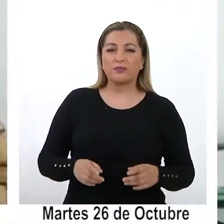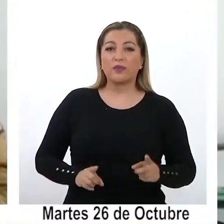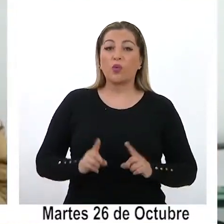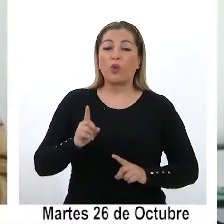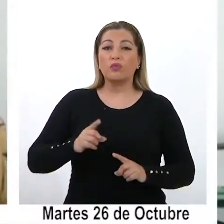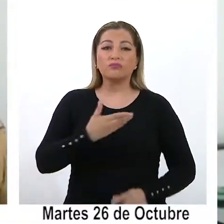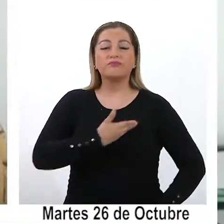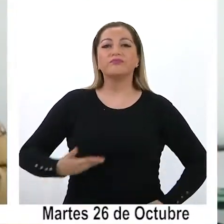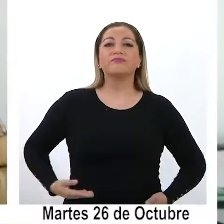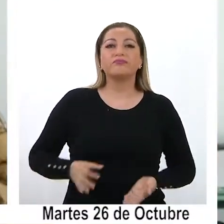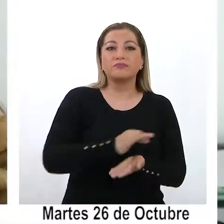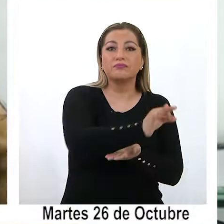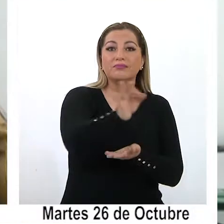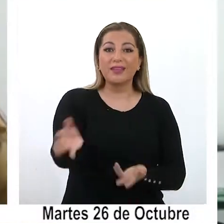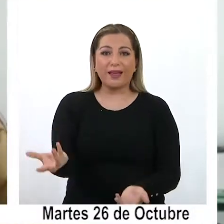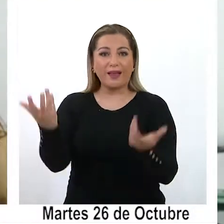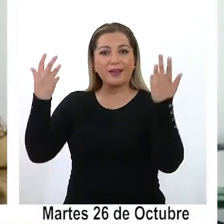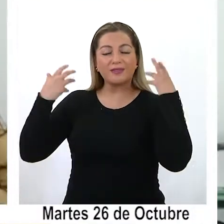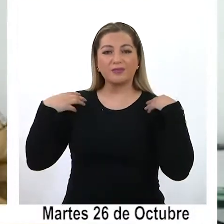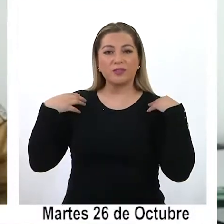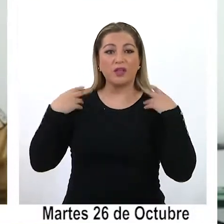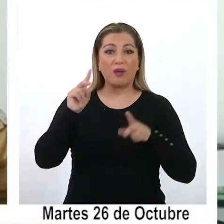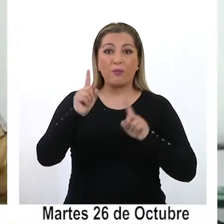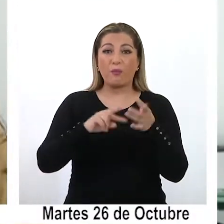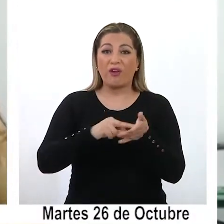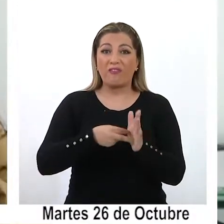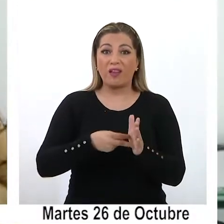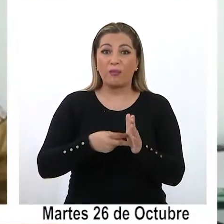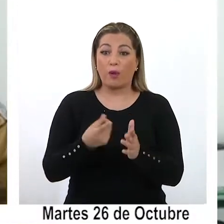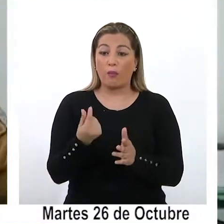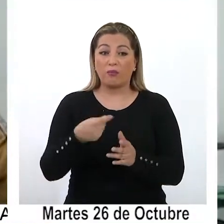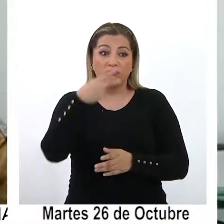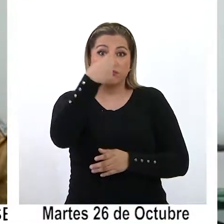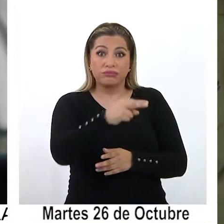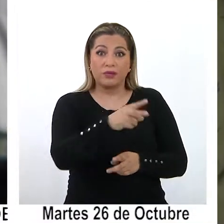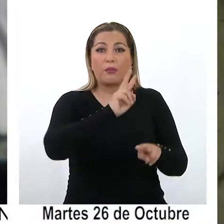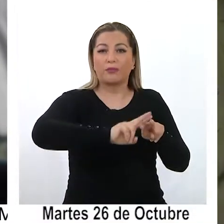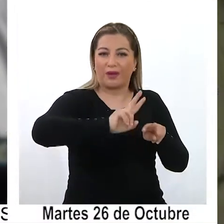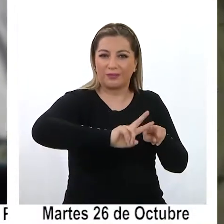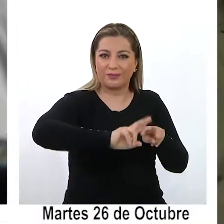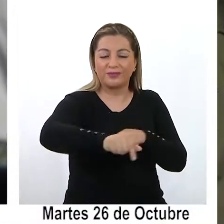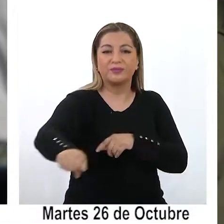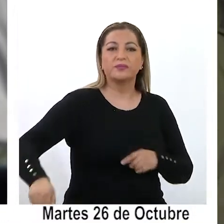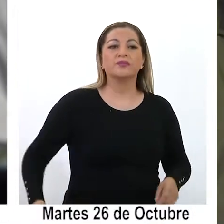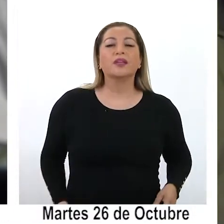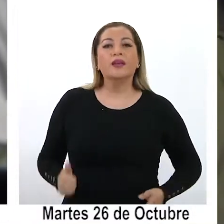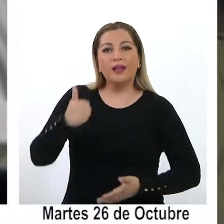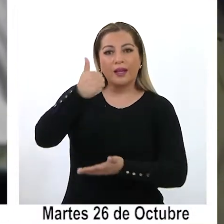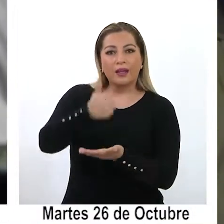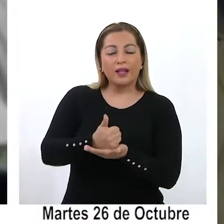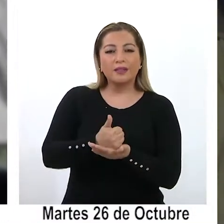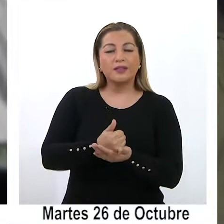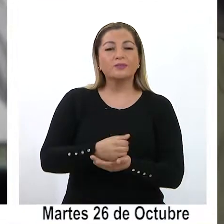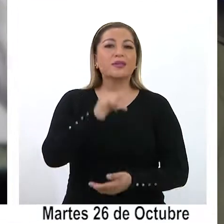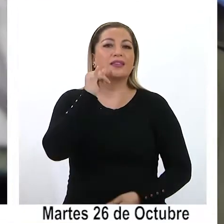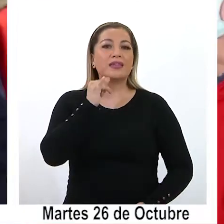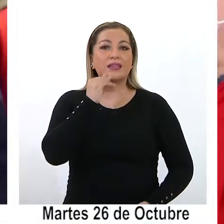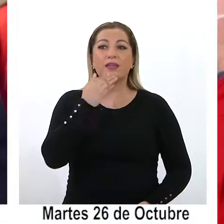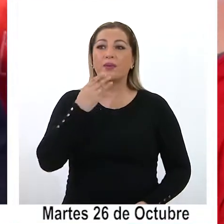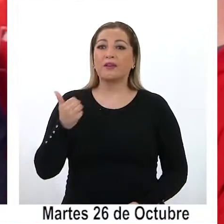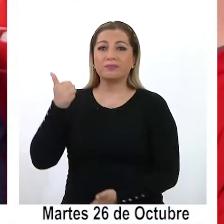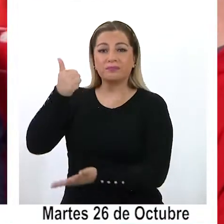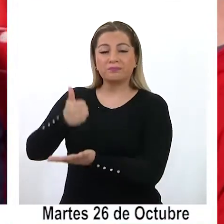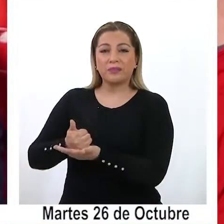comunales los encargados de resolver con sus recursos estos problemas. Tanto el alcalde de Iquique como el de